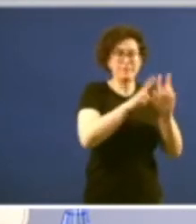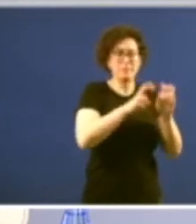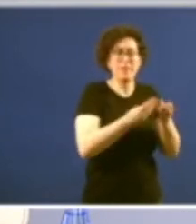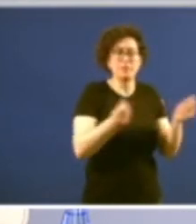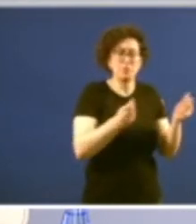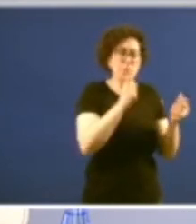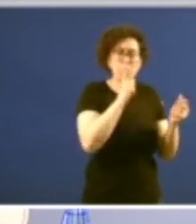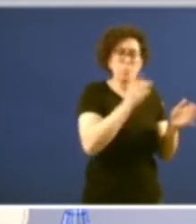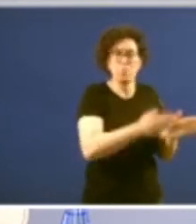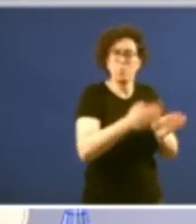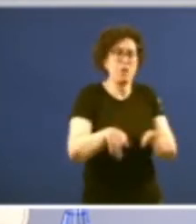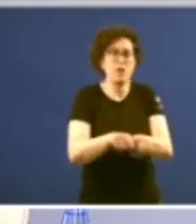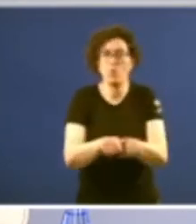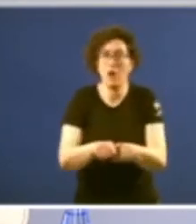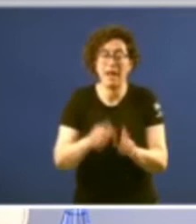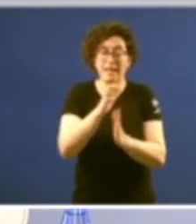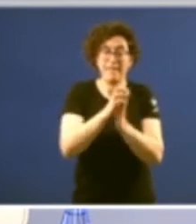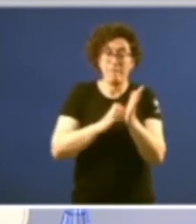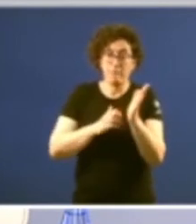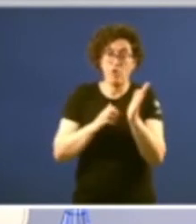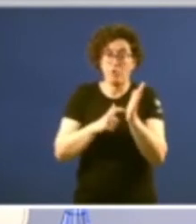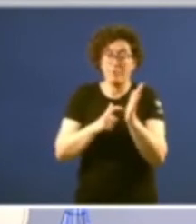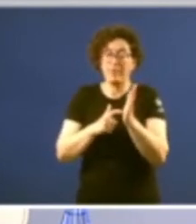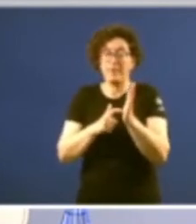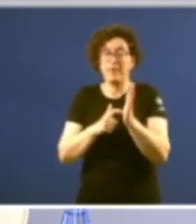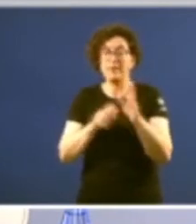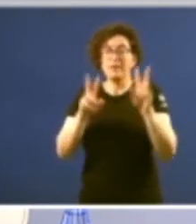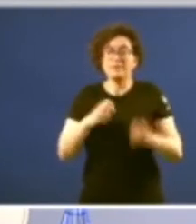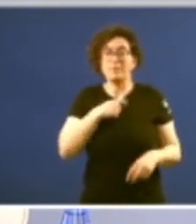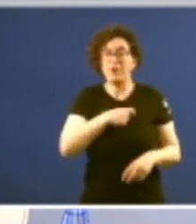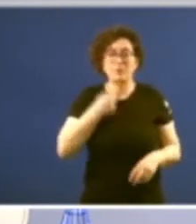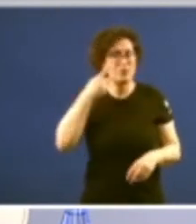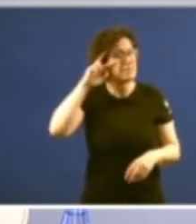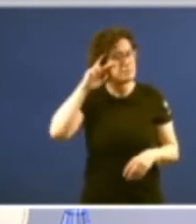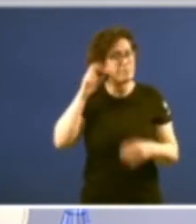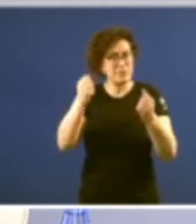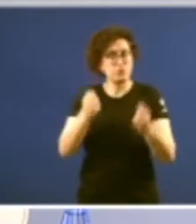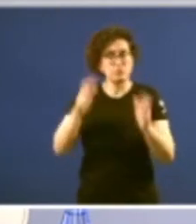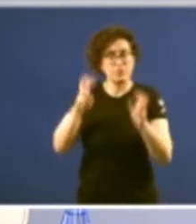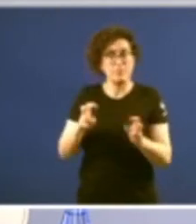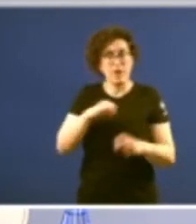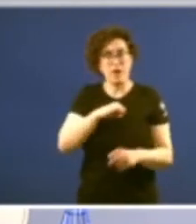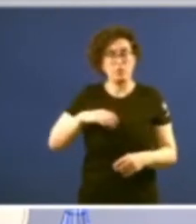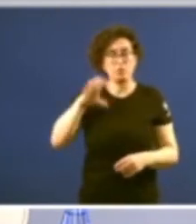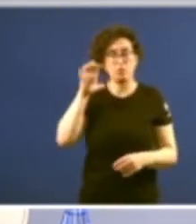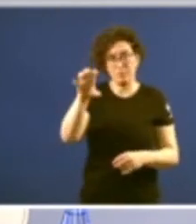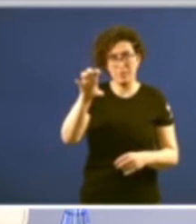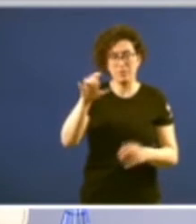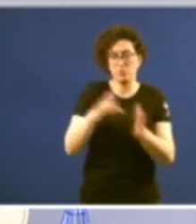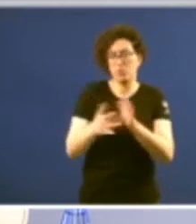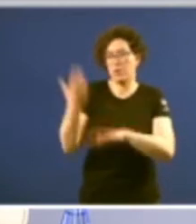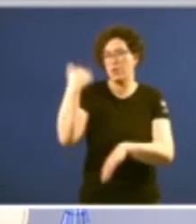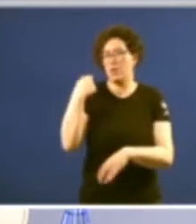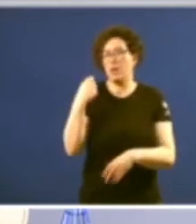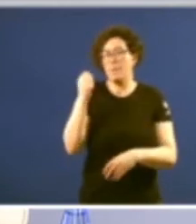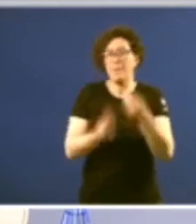No informe sobre da Comisión de Expertos sobre Autonomías que se suscribiu en maio de